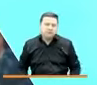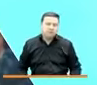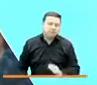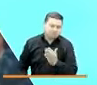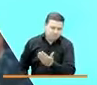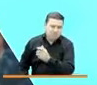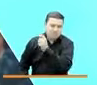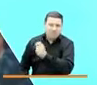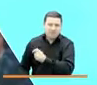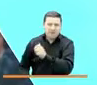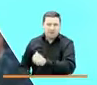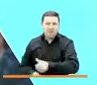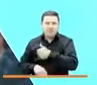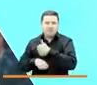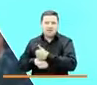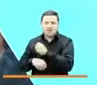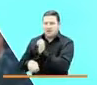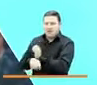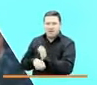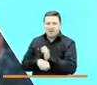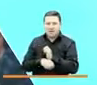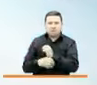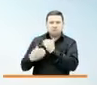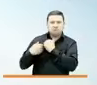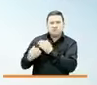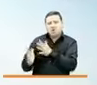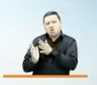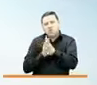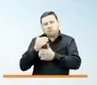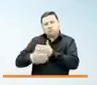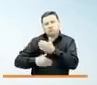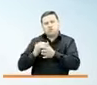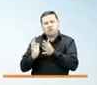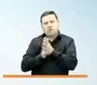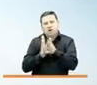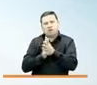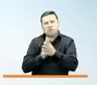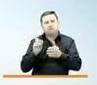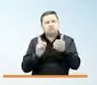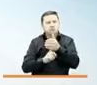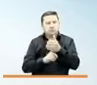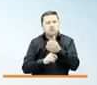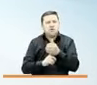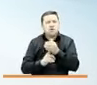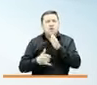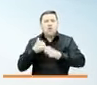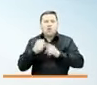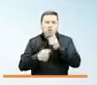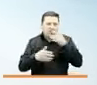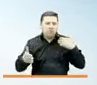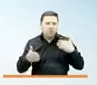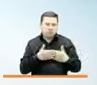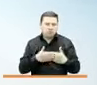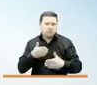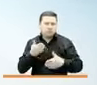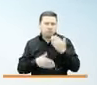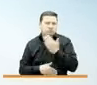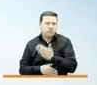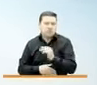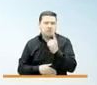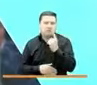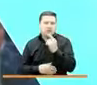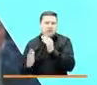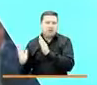sean las directivas de las entidades quienes nos cuentes los avances que se obtuvieron en el último año. Iniciaremos este primer